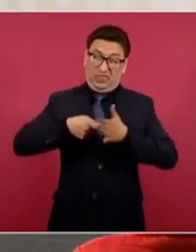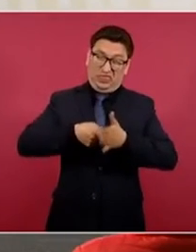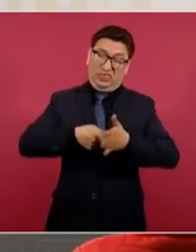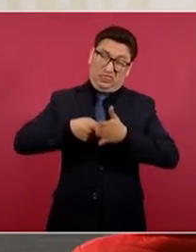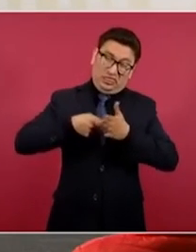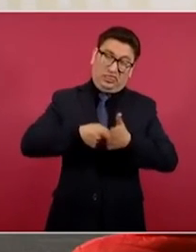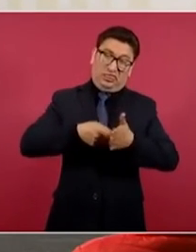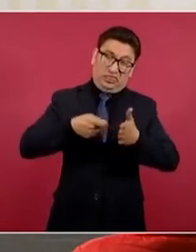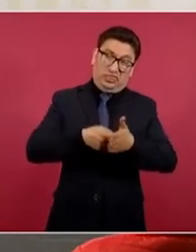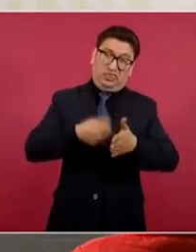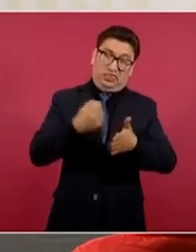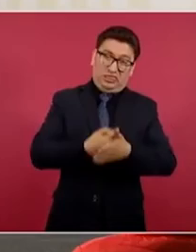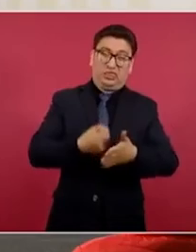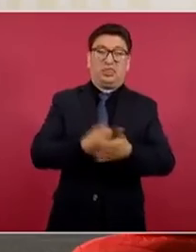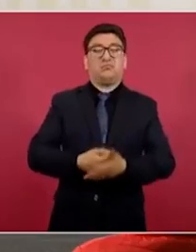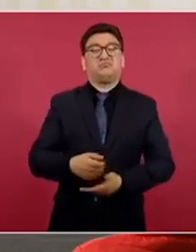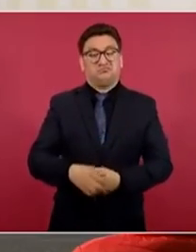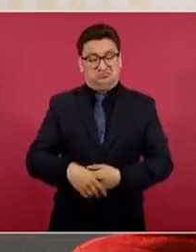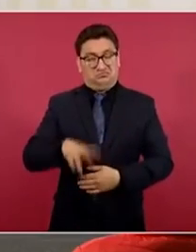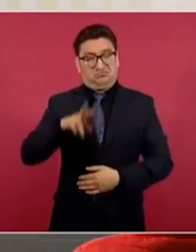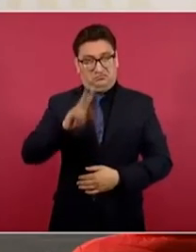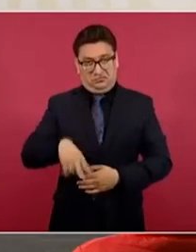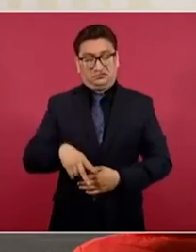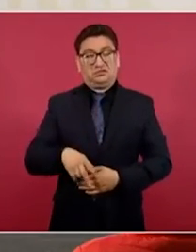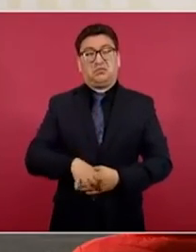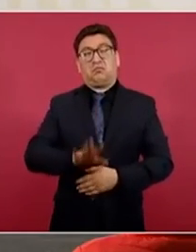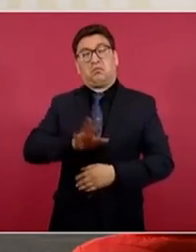y hasta cañonazos, como decía.